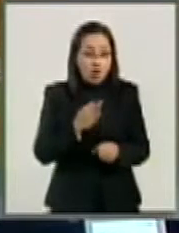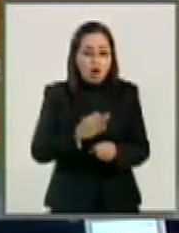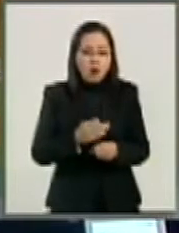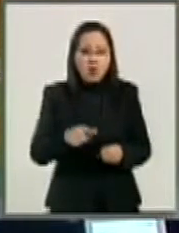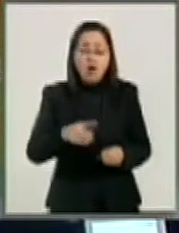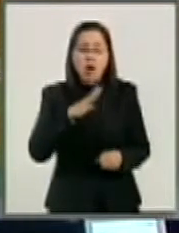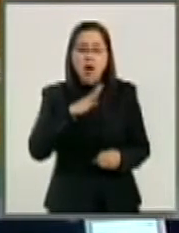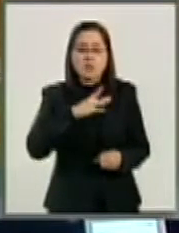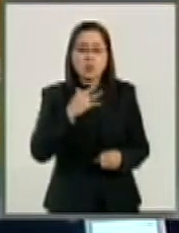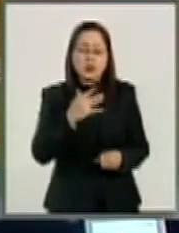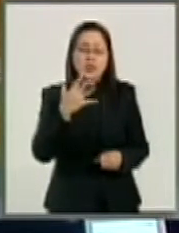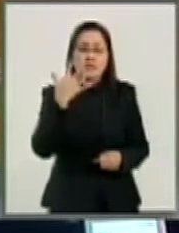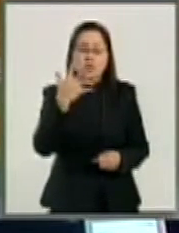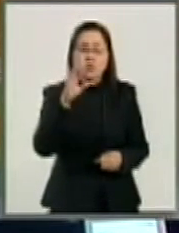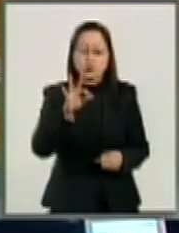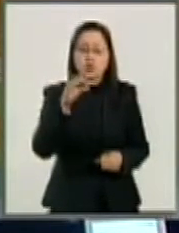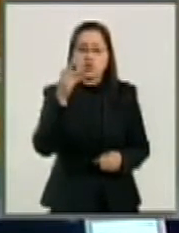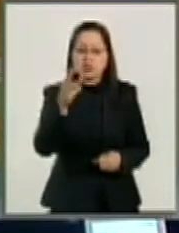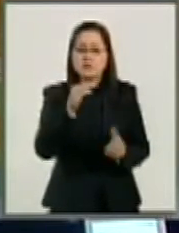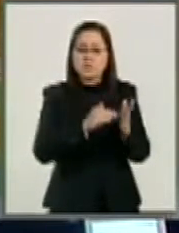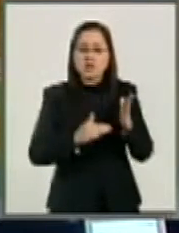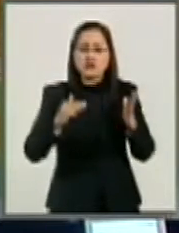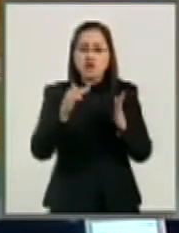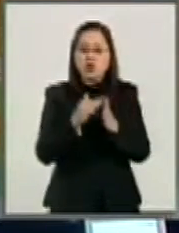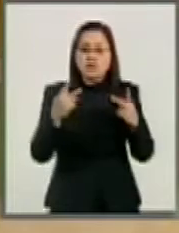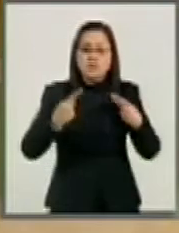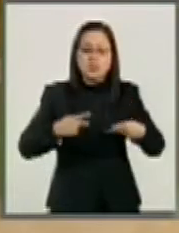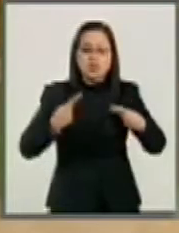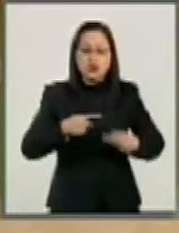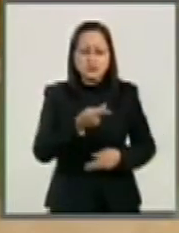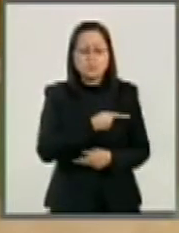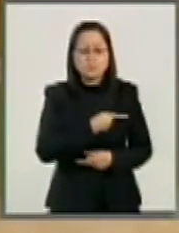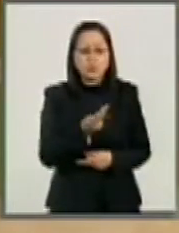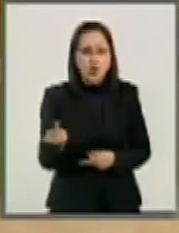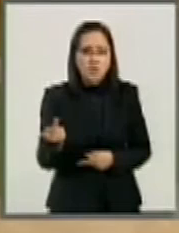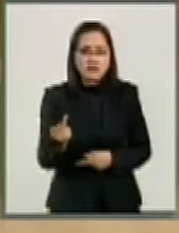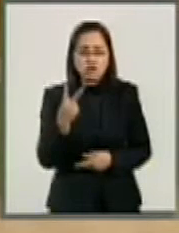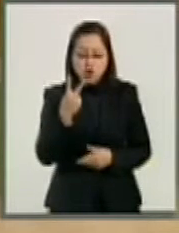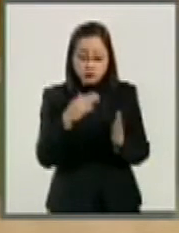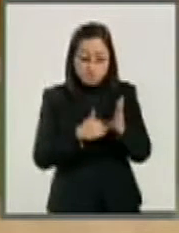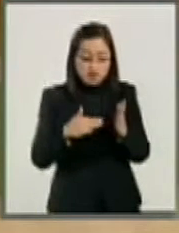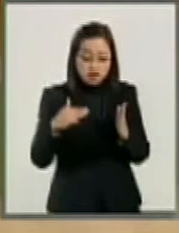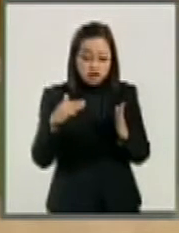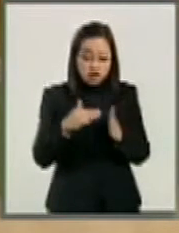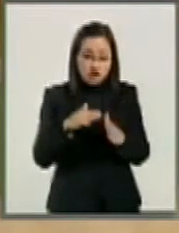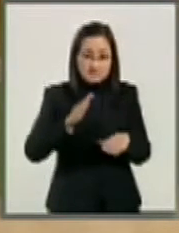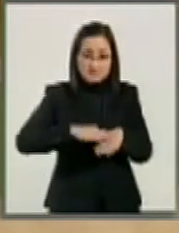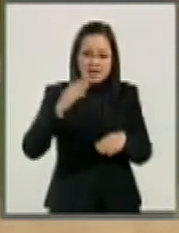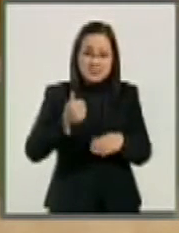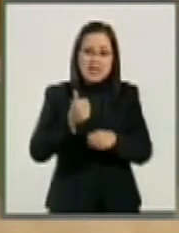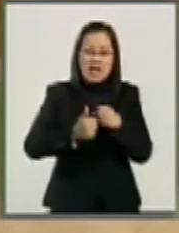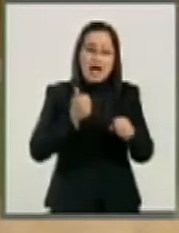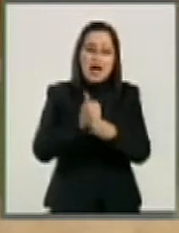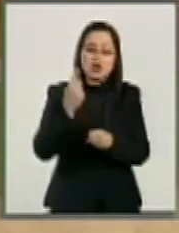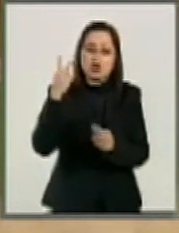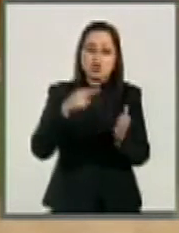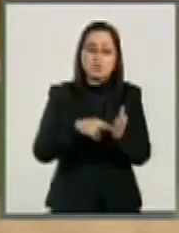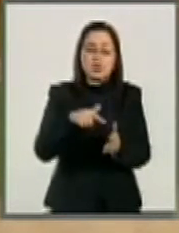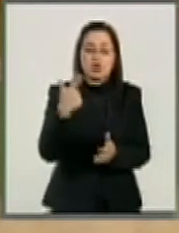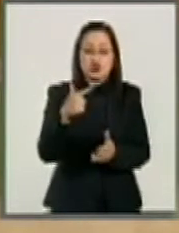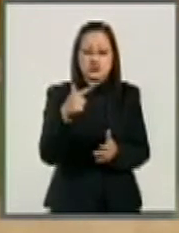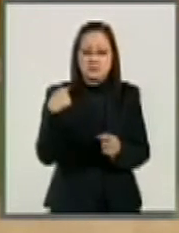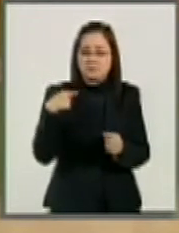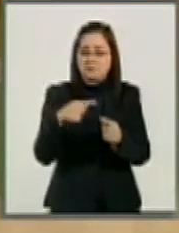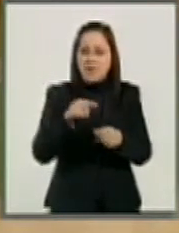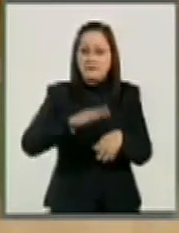.3 millones de mexicanos pobres, 2 millones más que en el 2012. Sin embargo, el